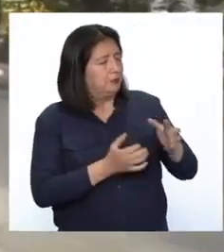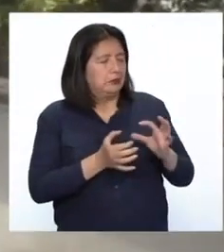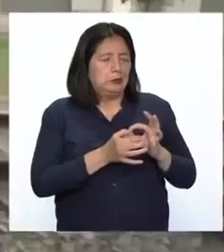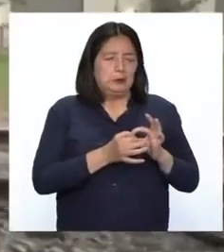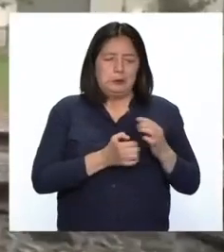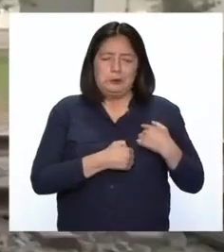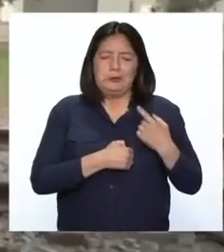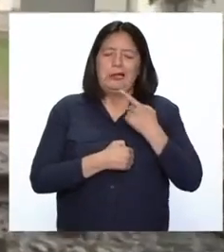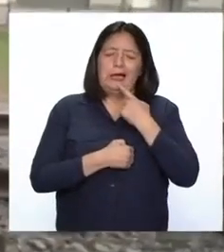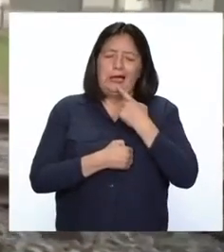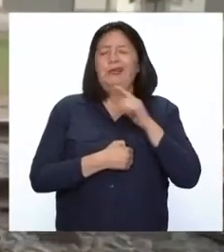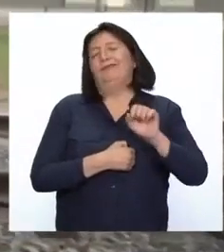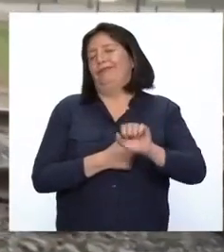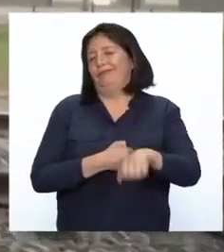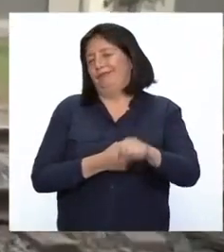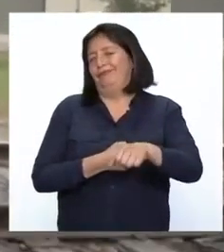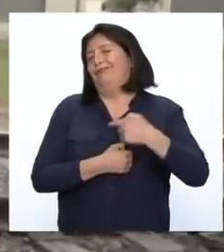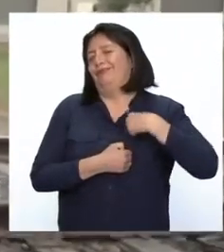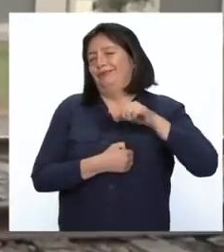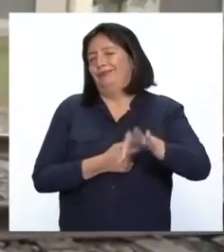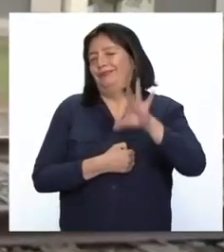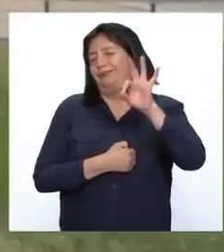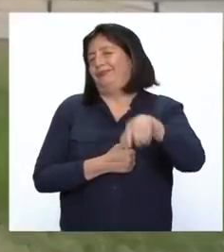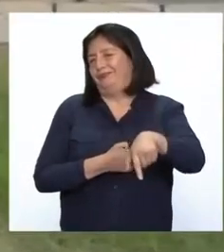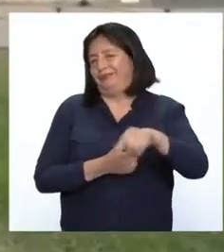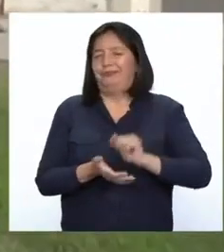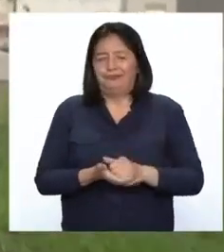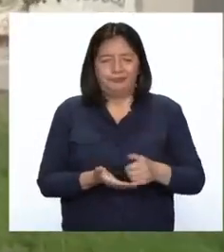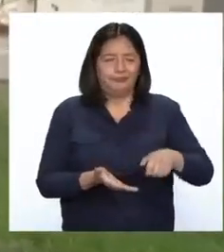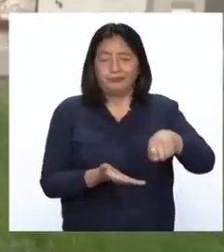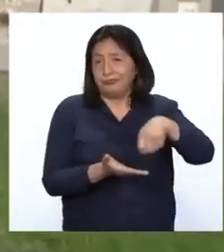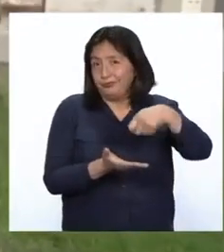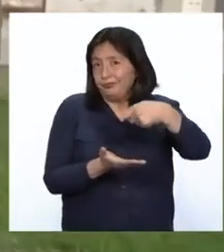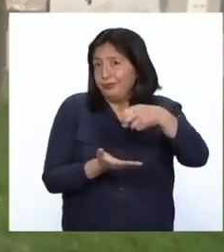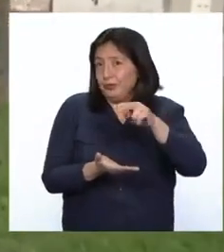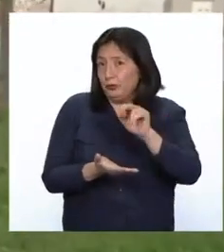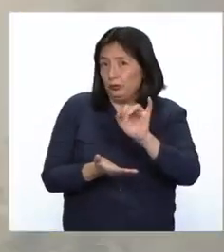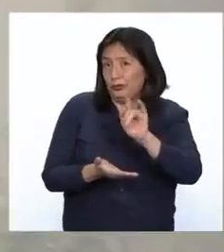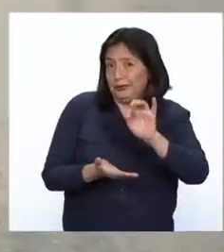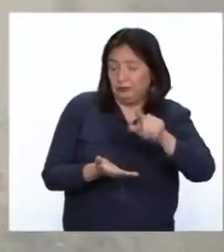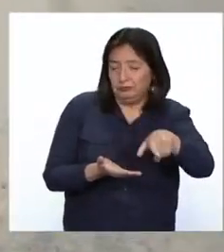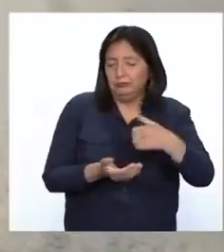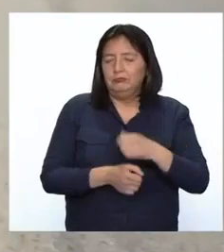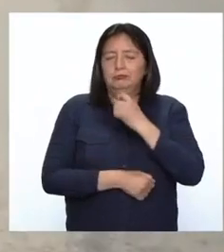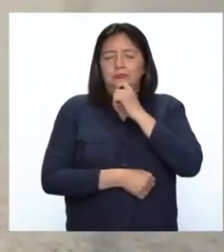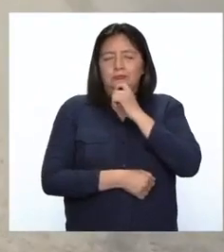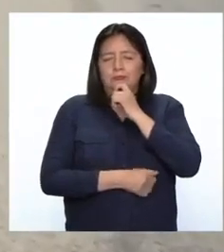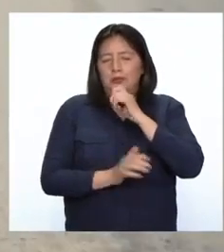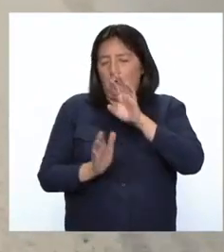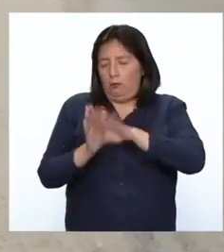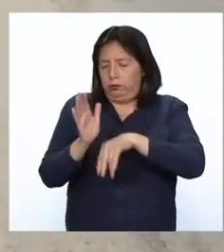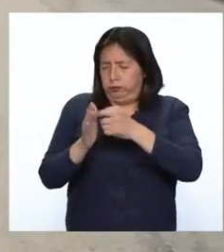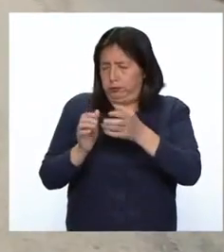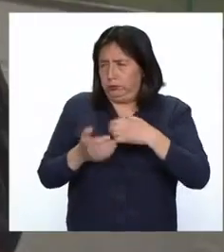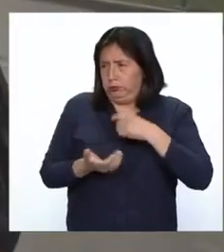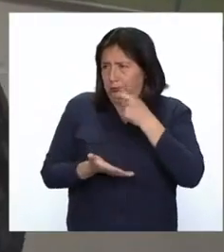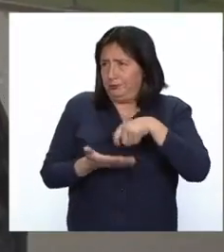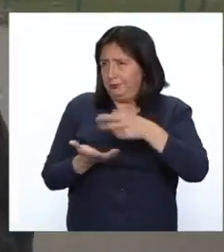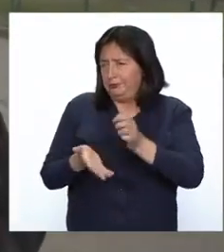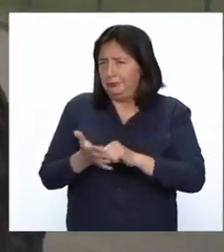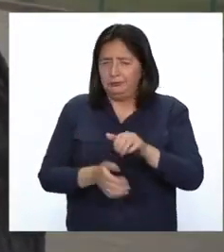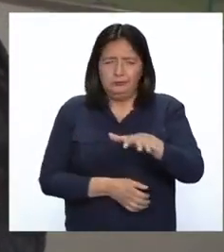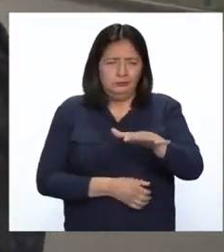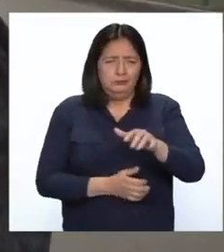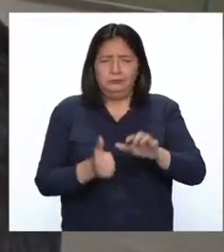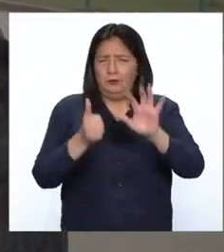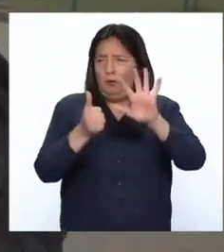me hizo ver la maya curricular de nutrición y dije puedo hacer más como nutricionista y viendo que somos menos nutricionistas. Aproximadamente en el